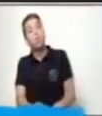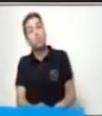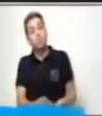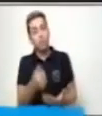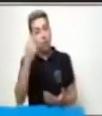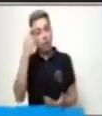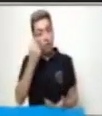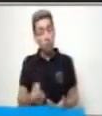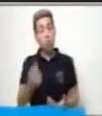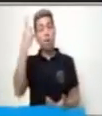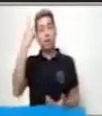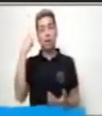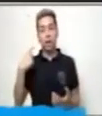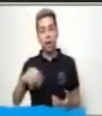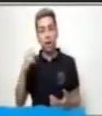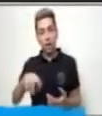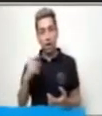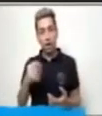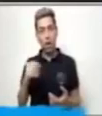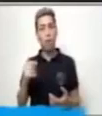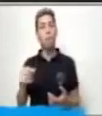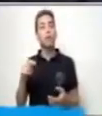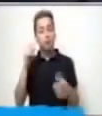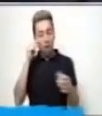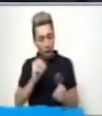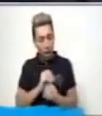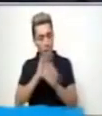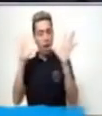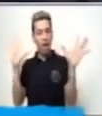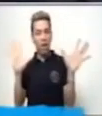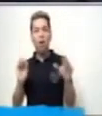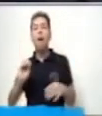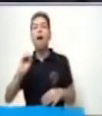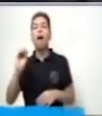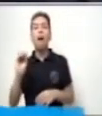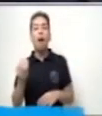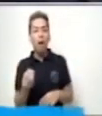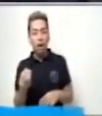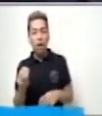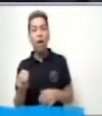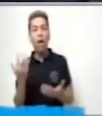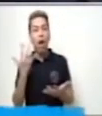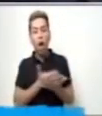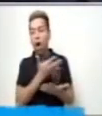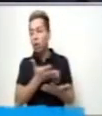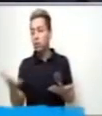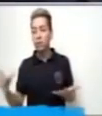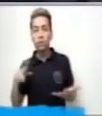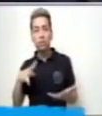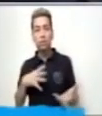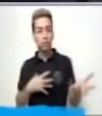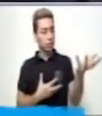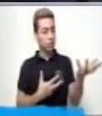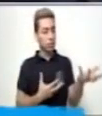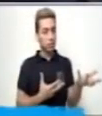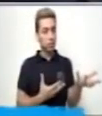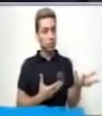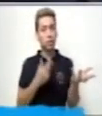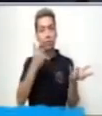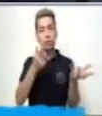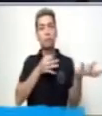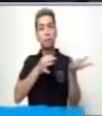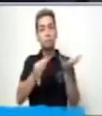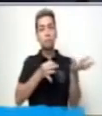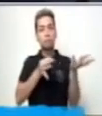rápida y más clara de qué objetos nos están hablando cuando nos hacen mención de